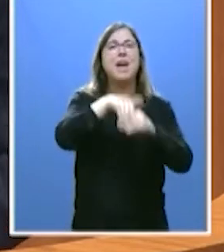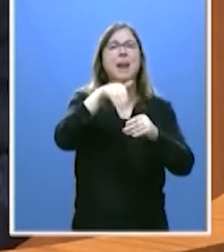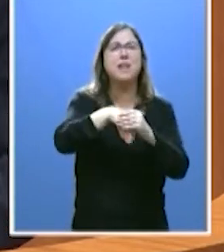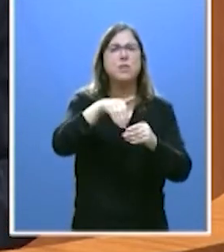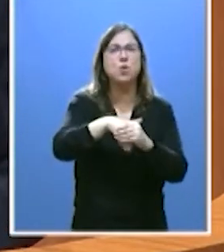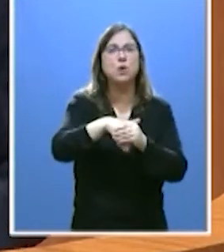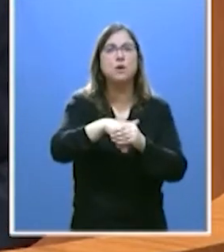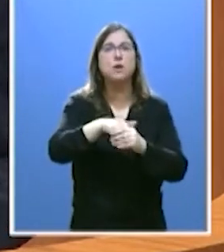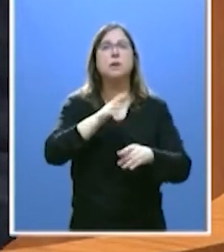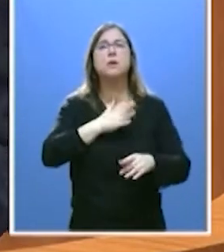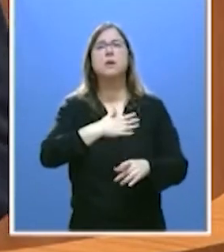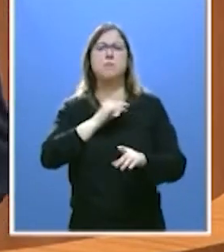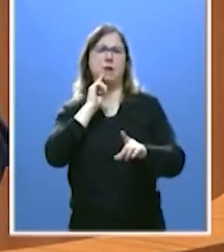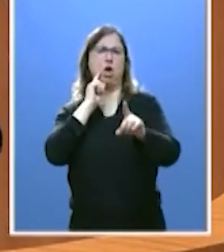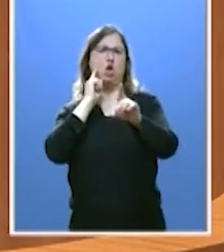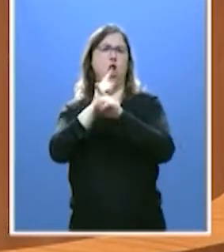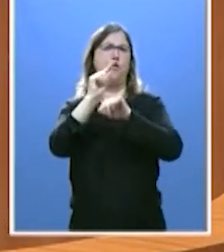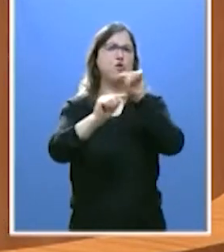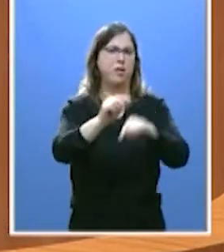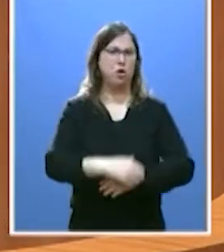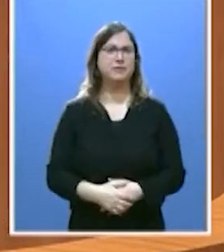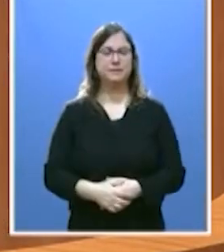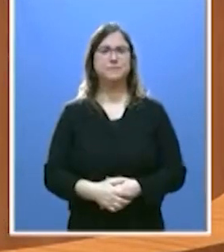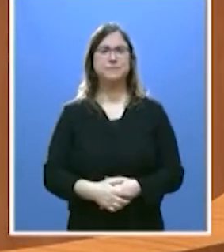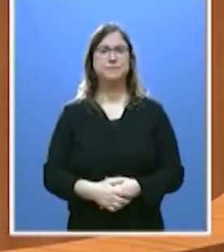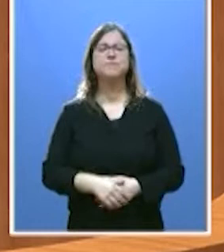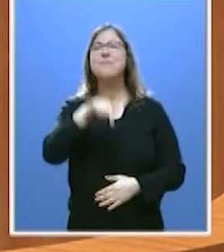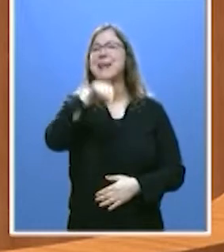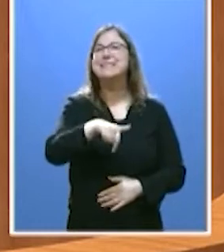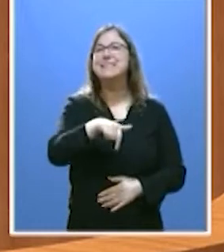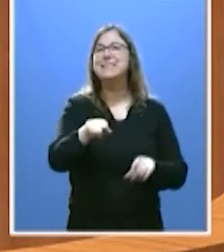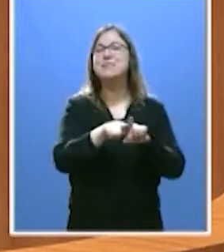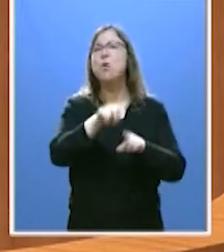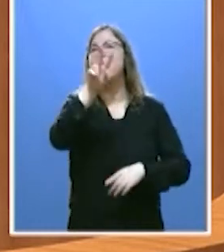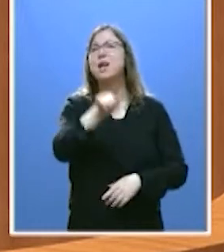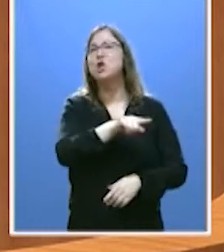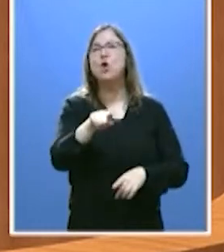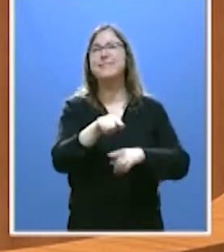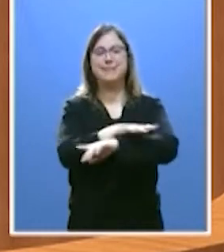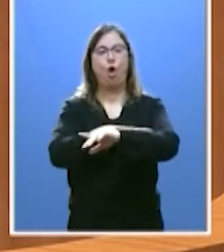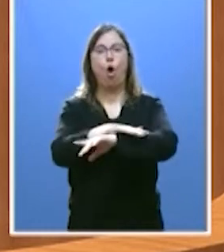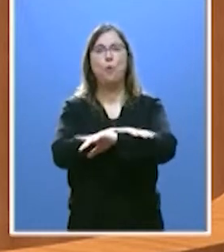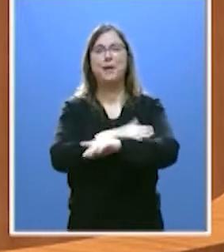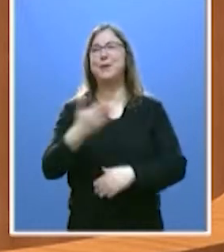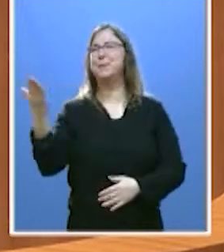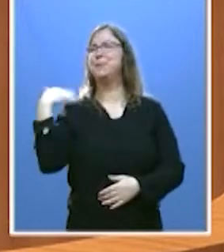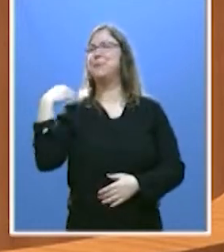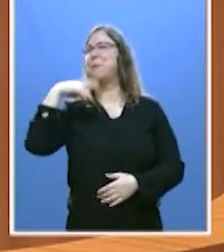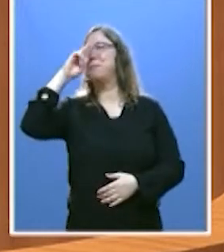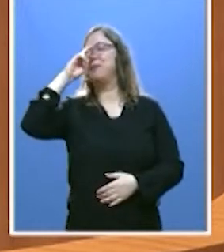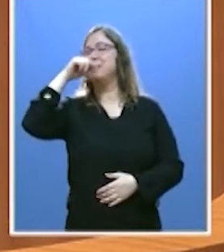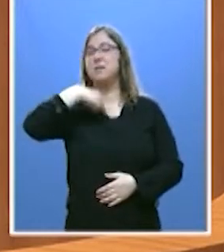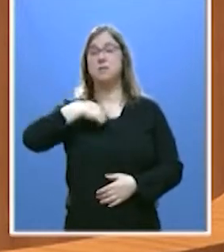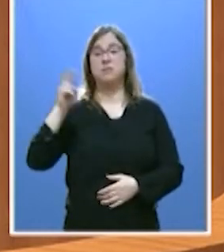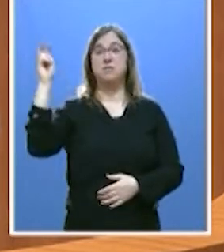próximas confrontaciones. Mire, este no es un gobierno del pasado. Ustedes vienen aquí a